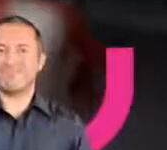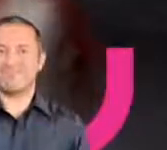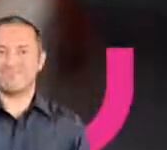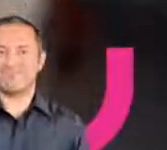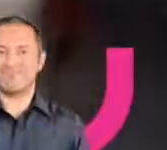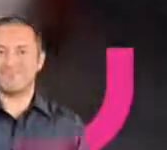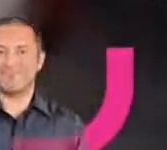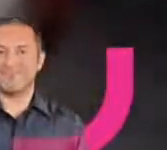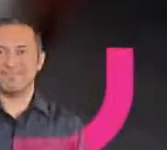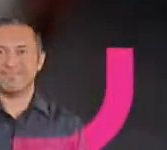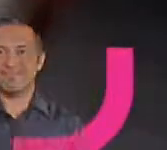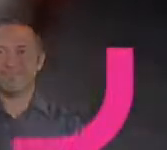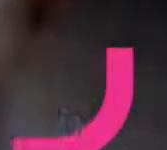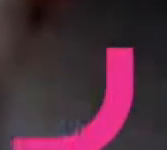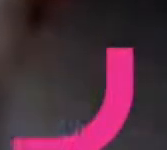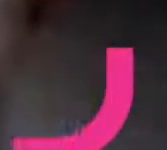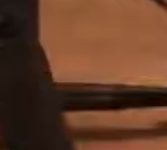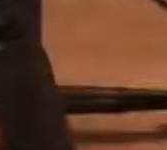INE.